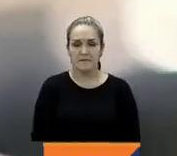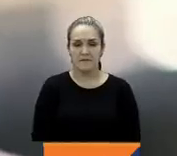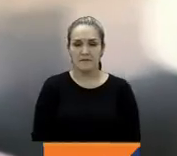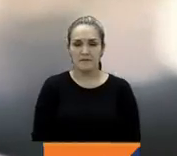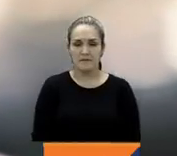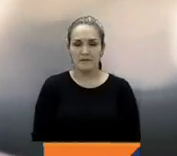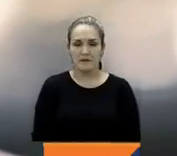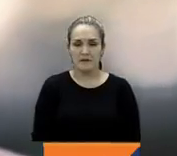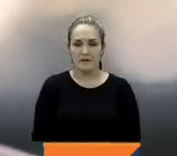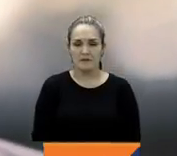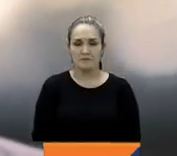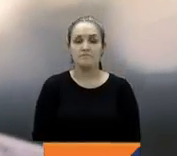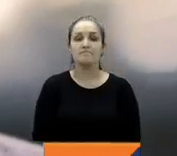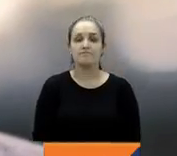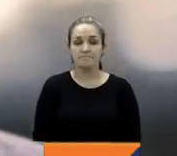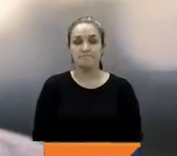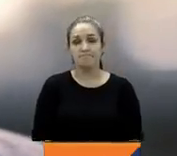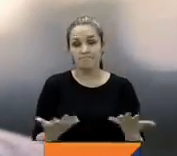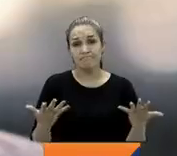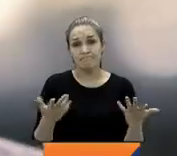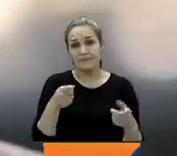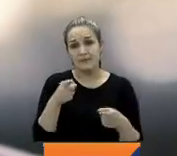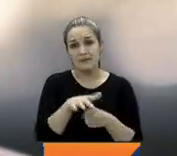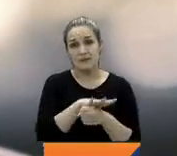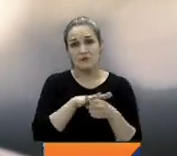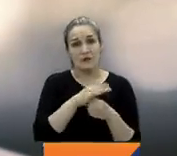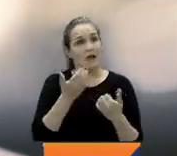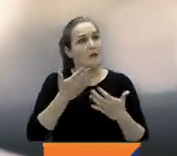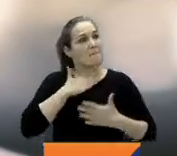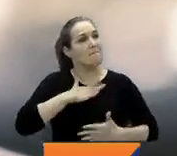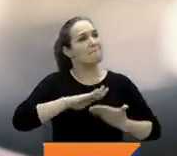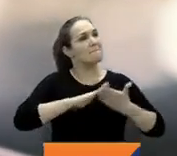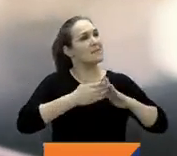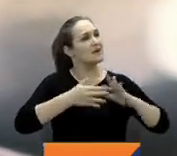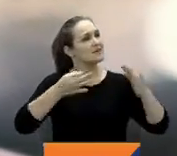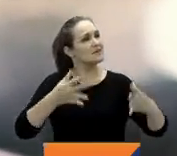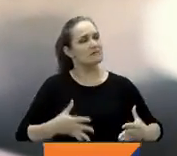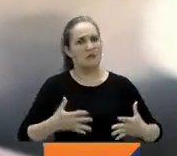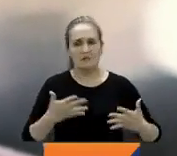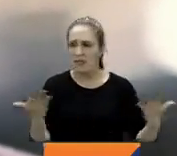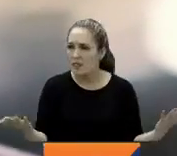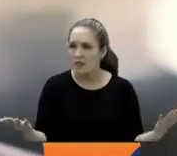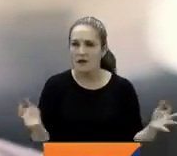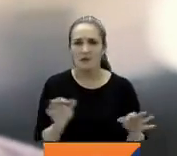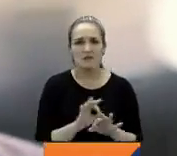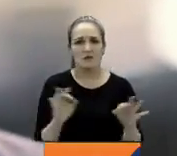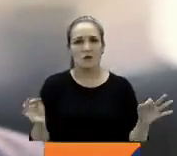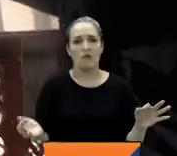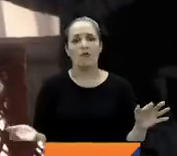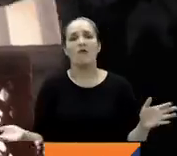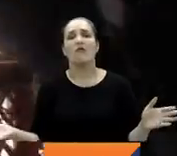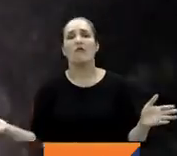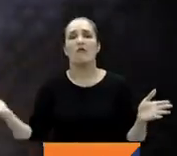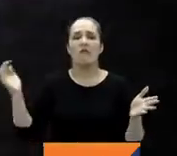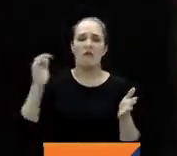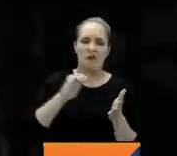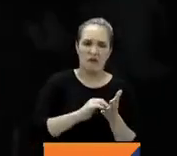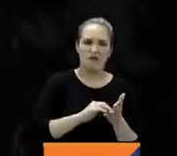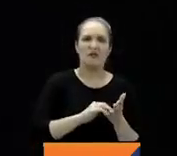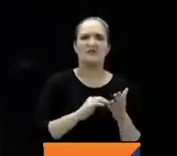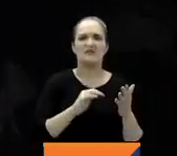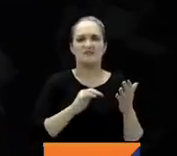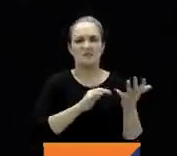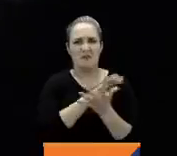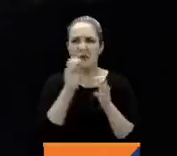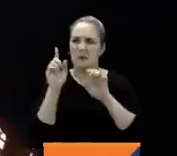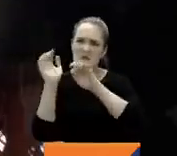Hasta eso nos quitaron la paz y la seguridad que teníamos y volvimos otra vez producto del volumen, la cantidad